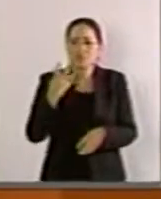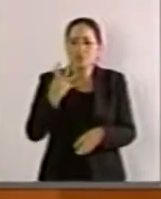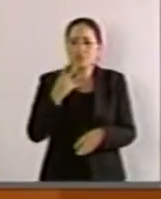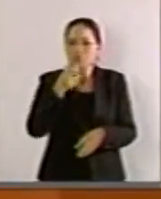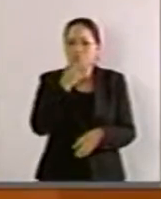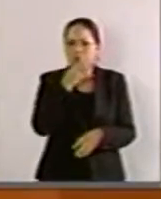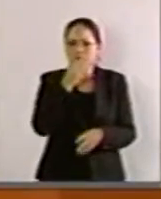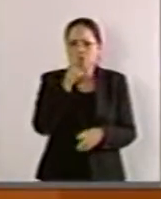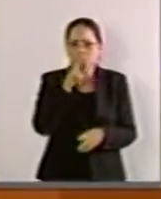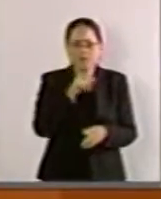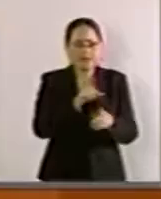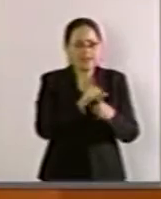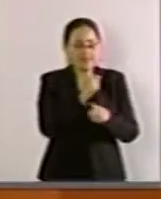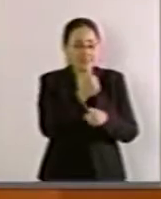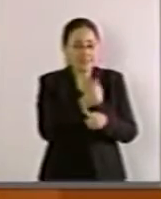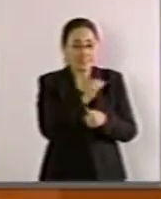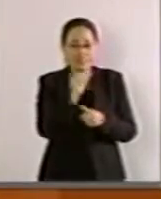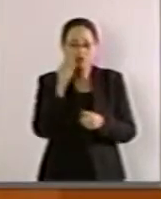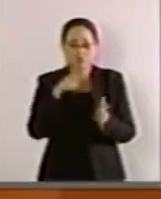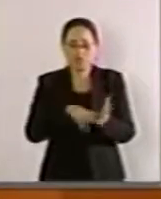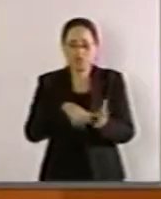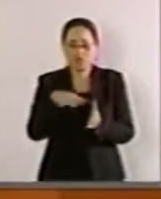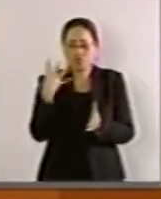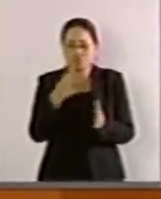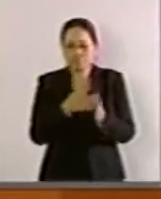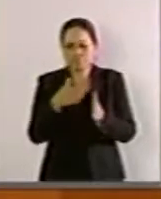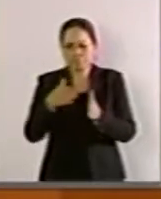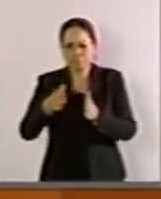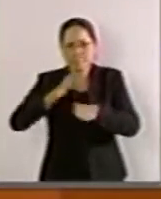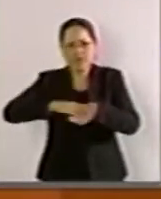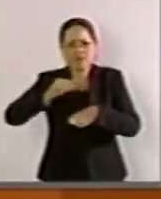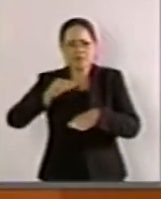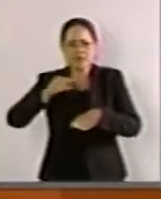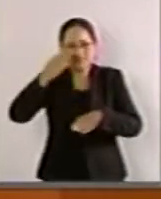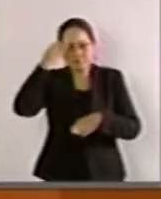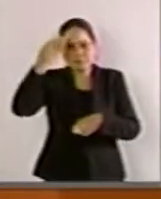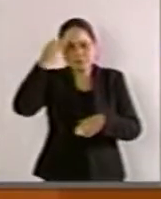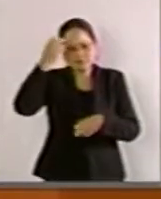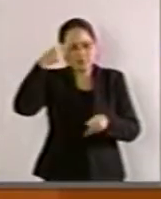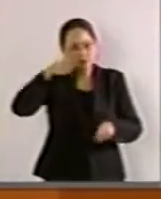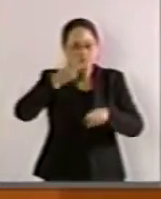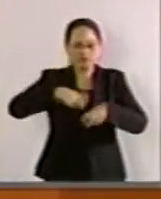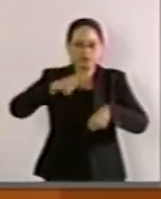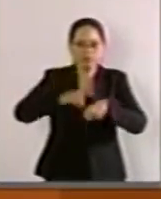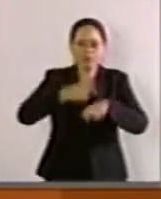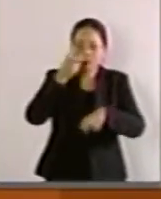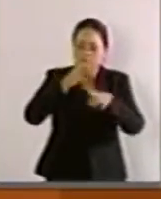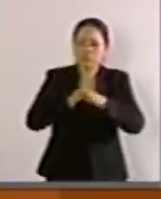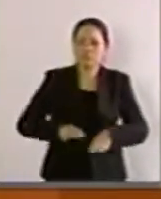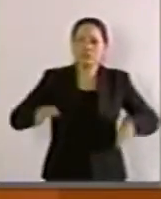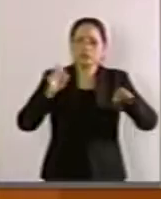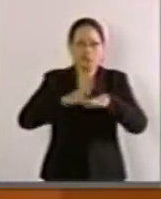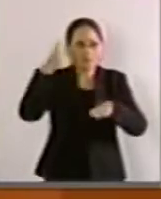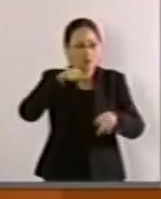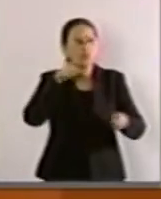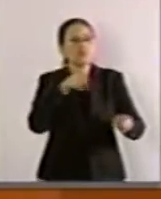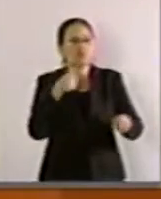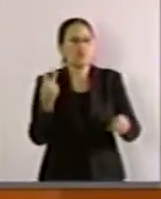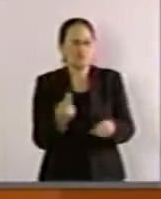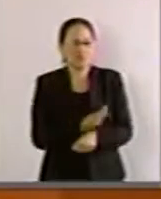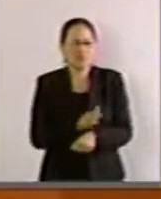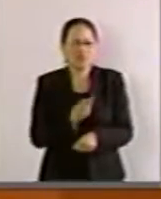2006 a 2014. De tal manera que es un tiempo significativo para tomar en cuenta,